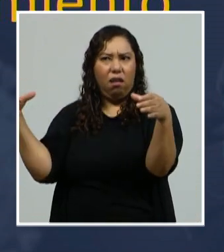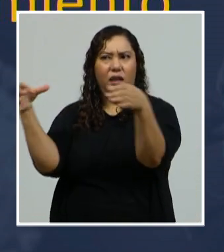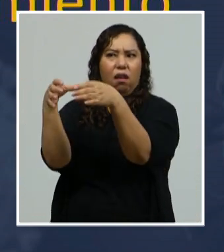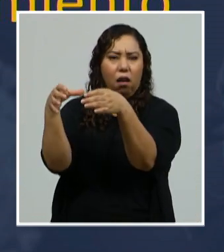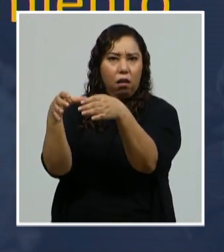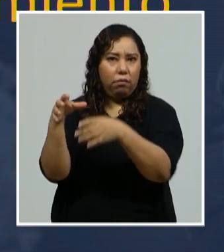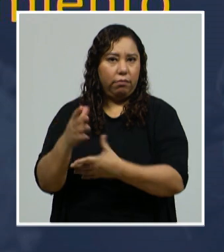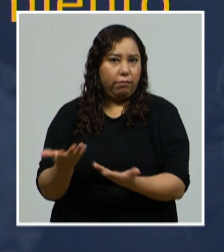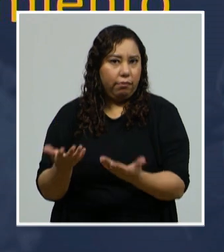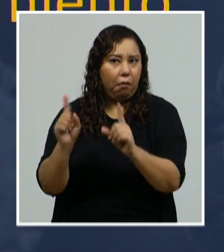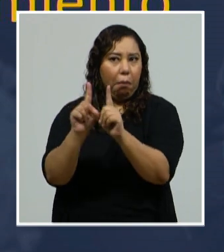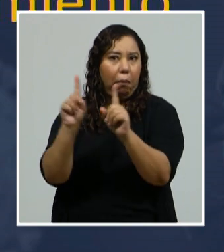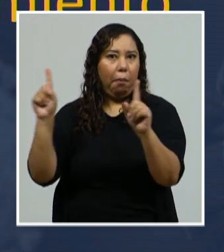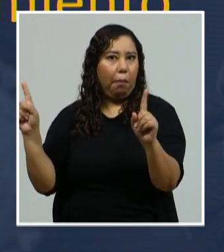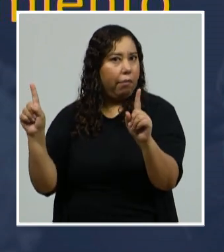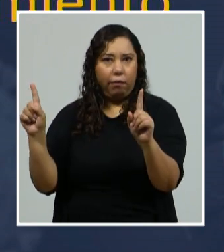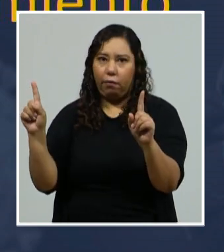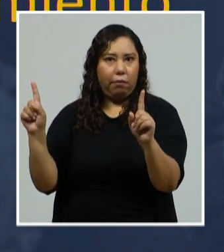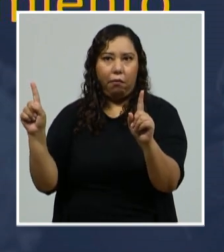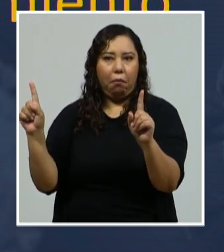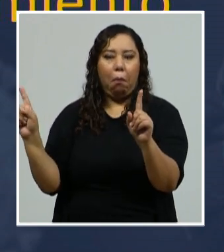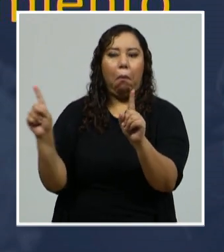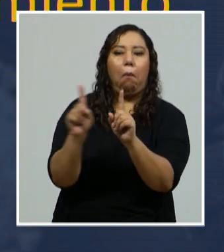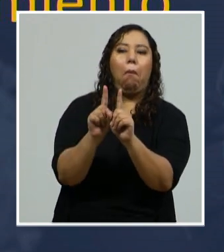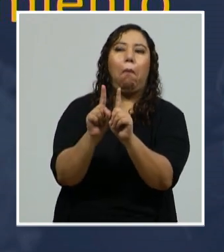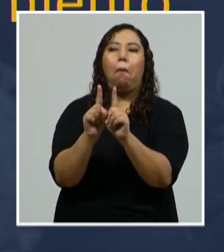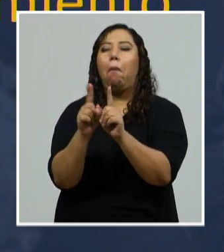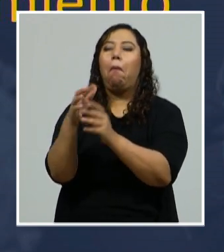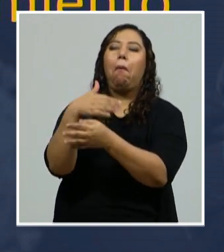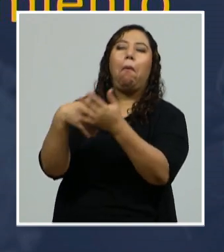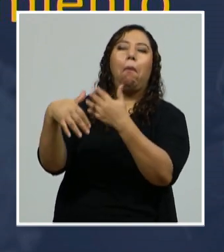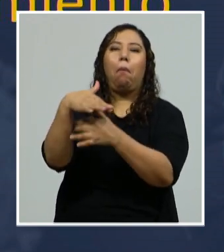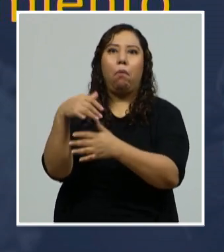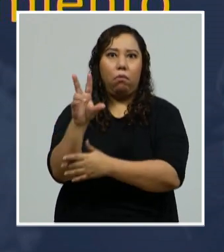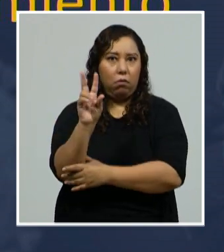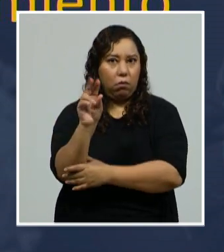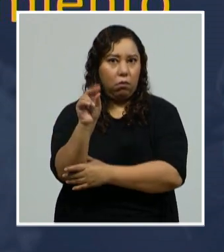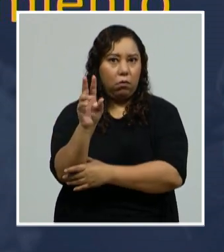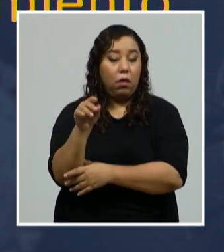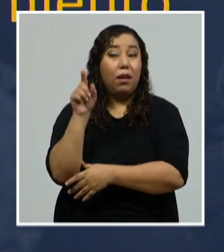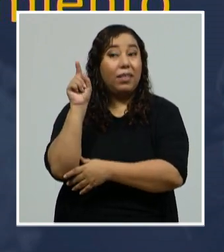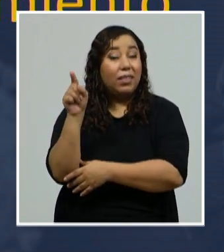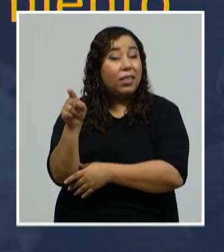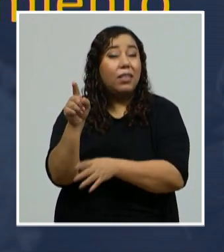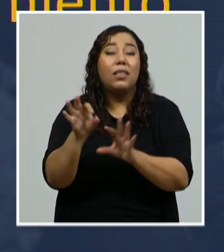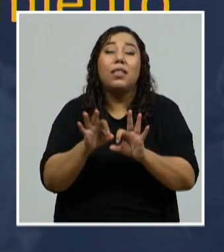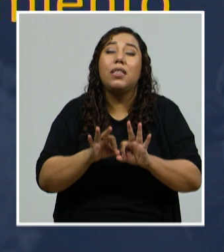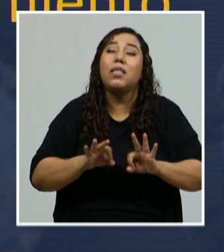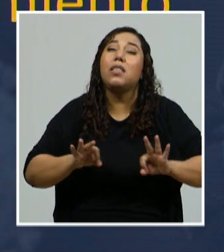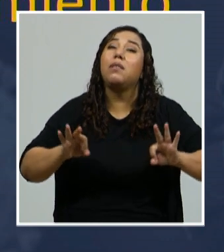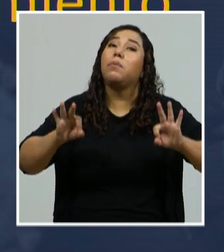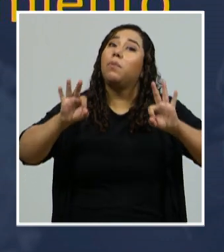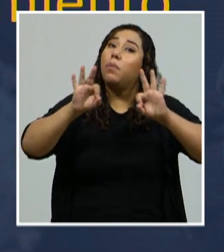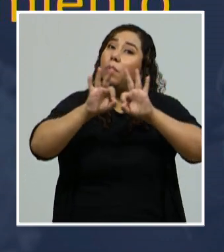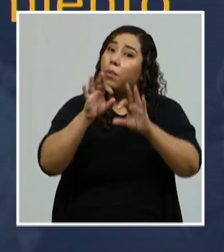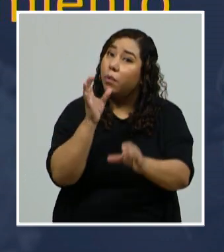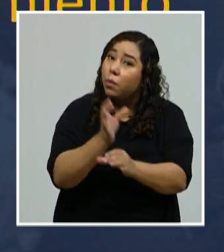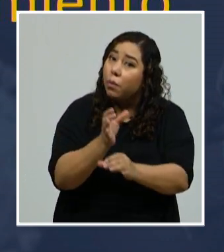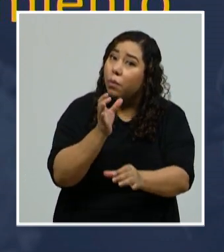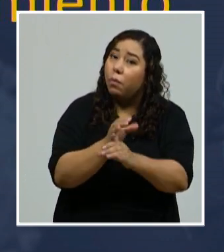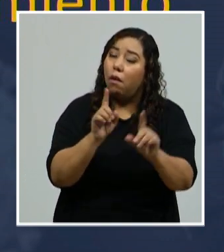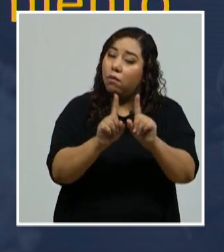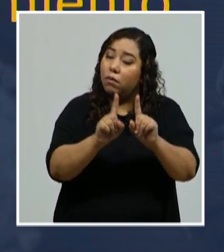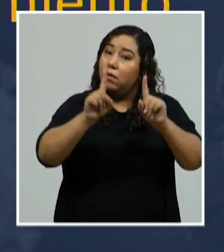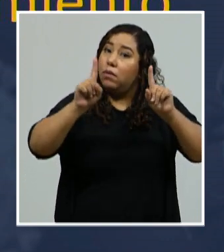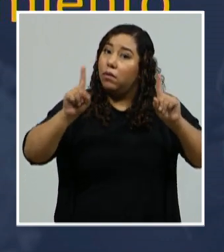mantiene el distanciamiento físico. Mire usted la importancia de mantener el distanciamiento físico y de usar siempre la mascarilla